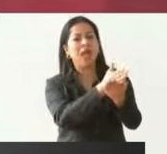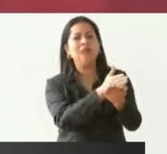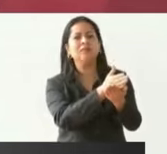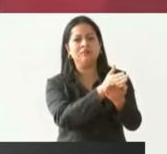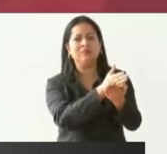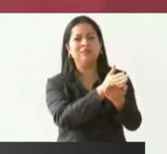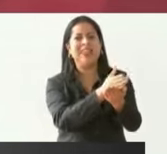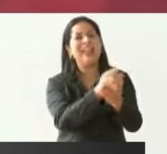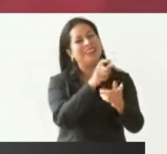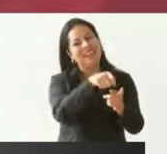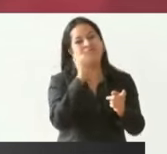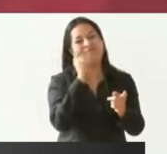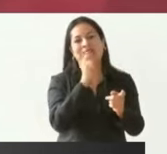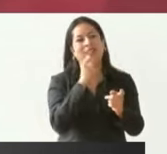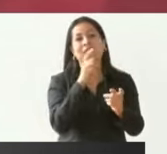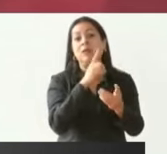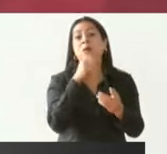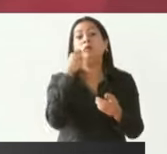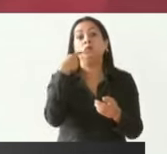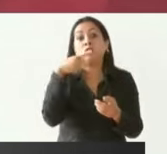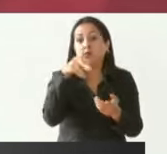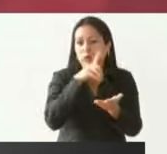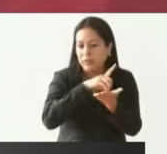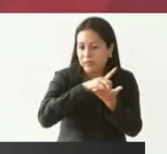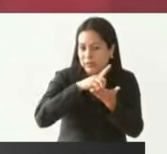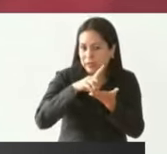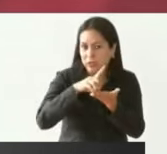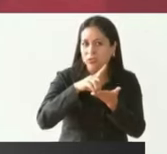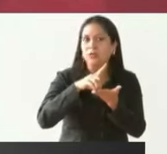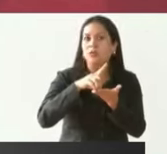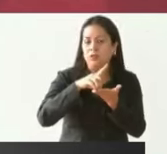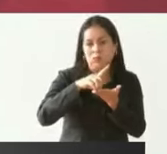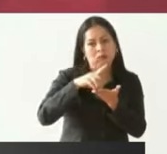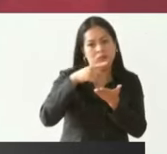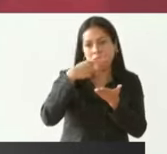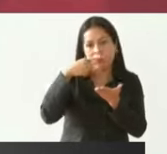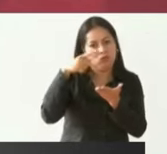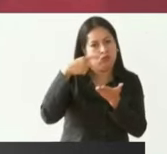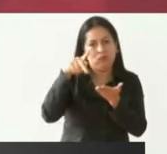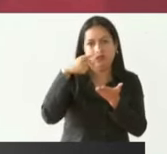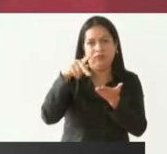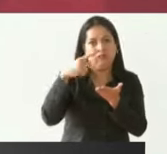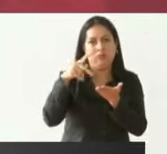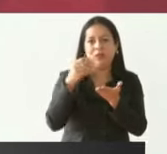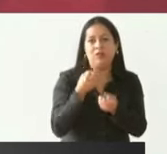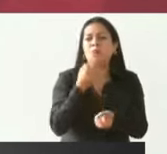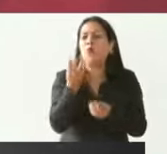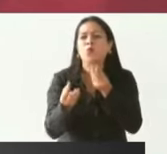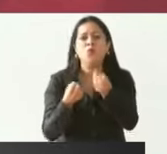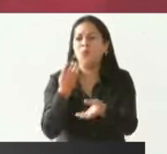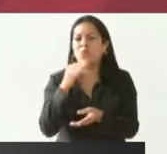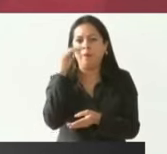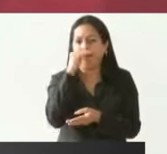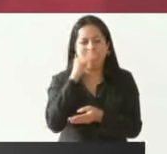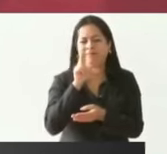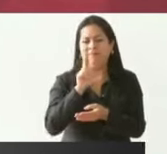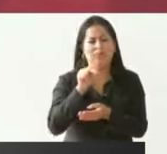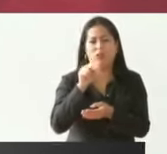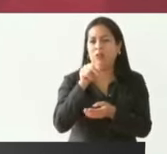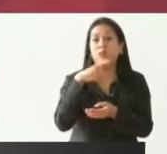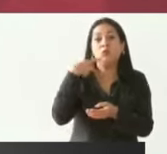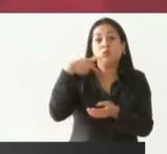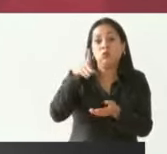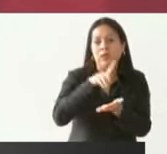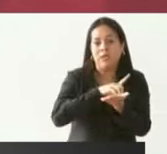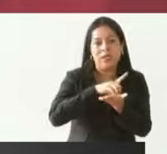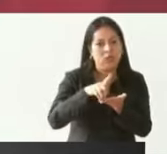sacan lo que por derecho les corresponde, porque no es una dádiva, es un